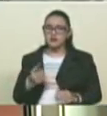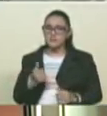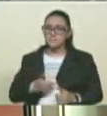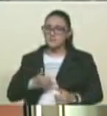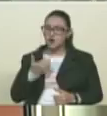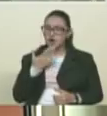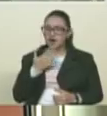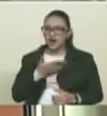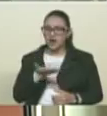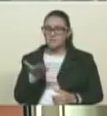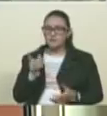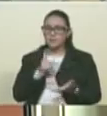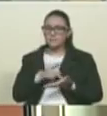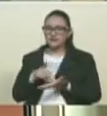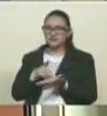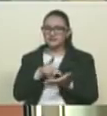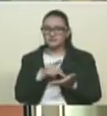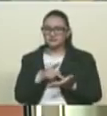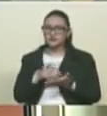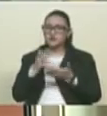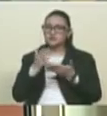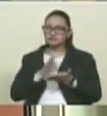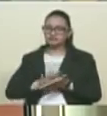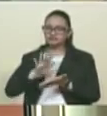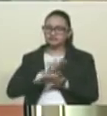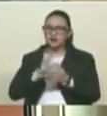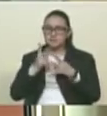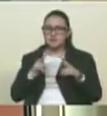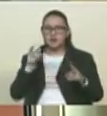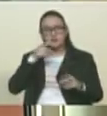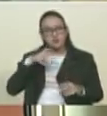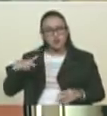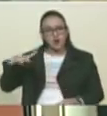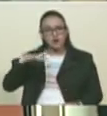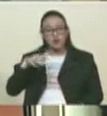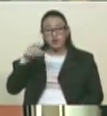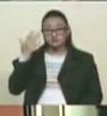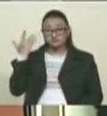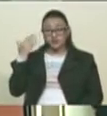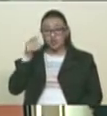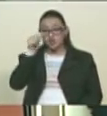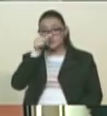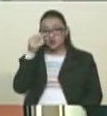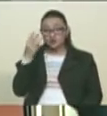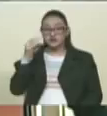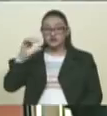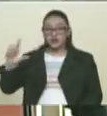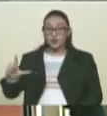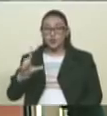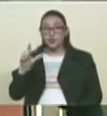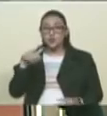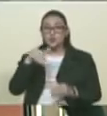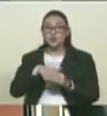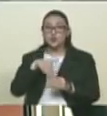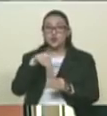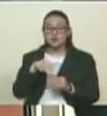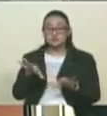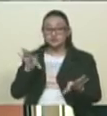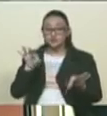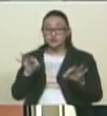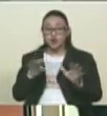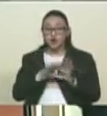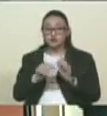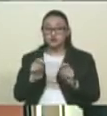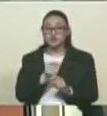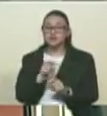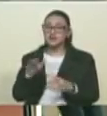participación política ciudadana y pacífica que dio el pueblo de Venezuela el domingo 30 de julio, con motivo de la elección constituyente. Después de